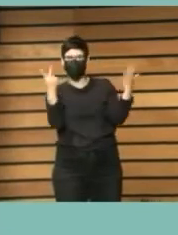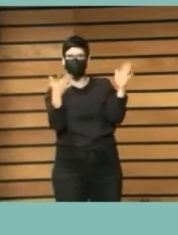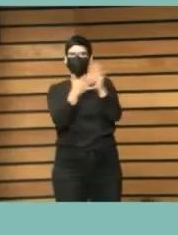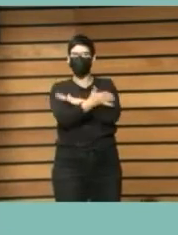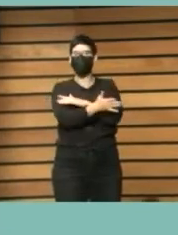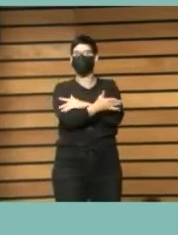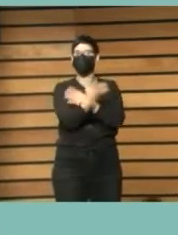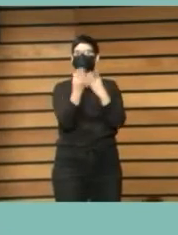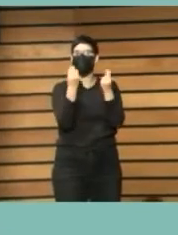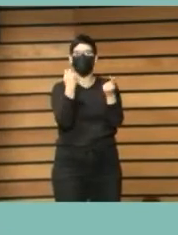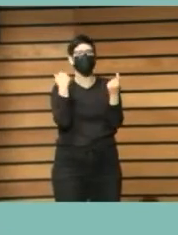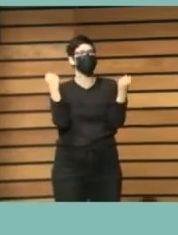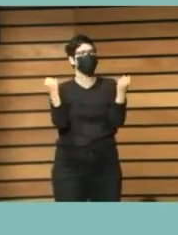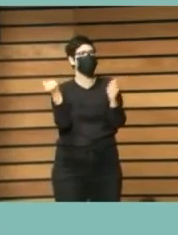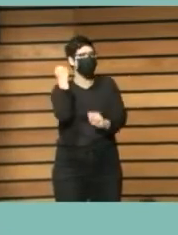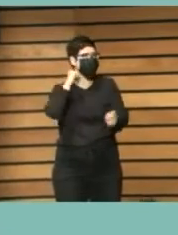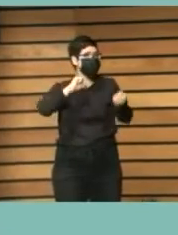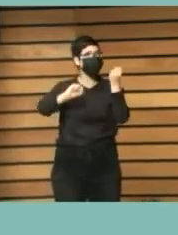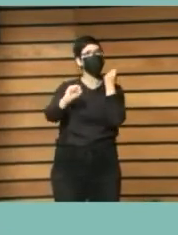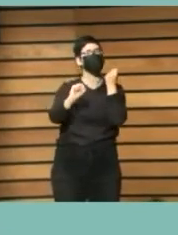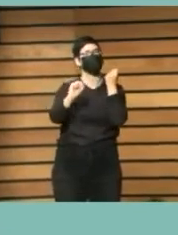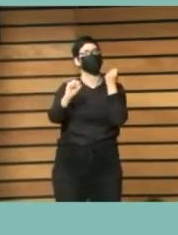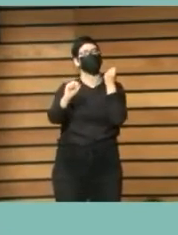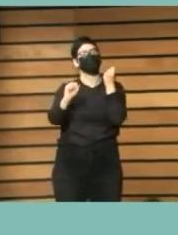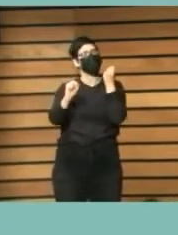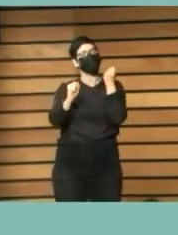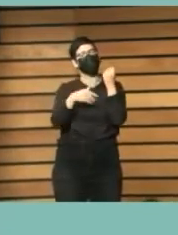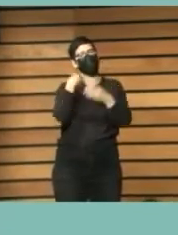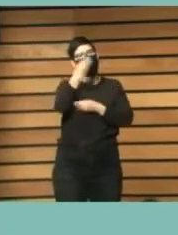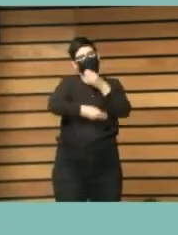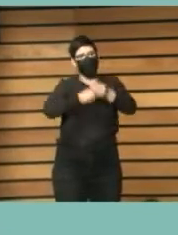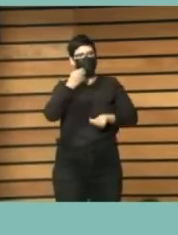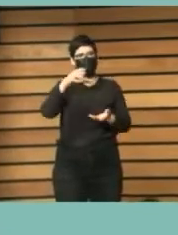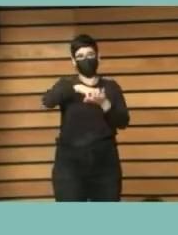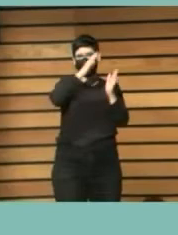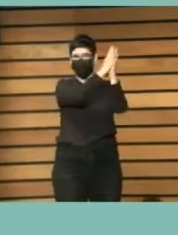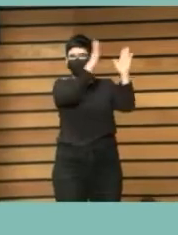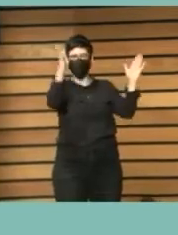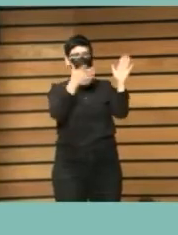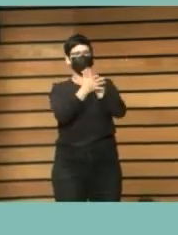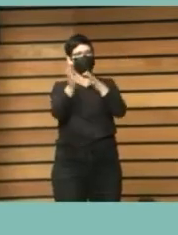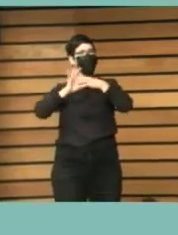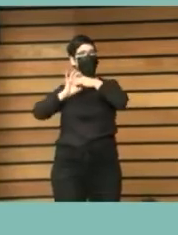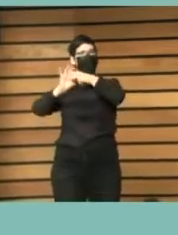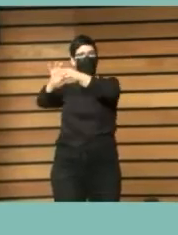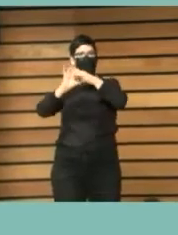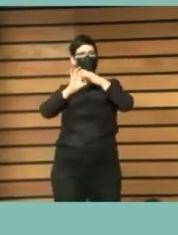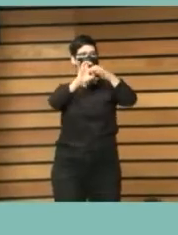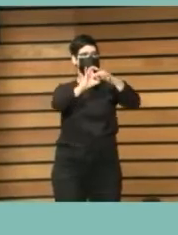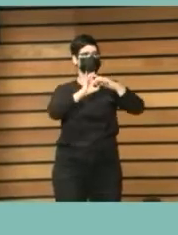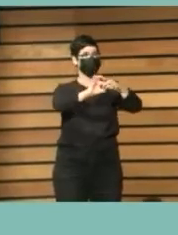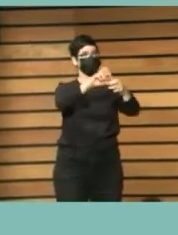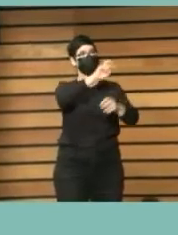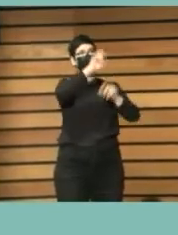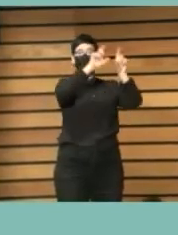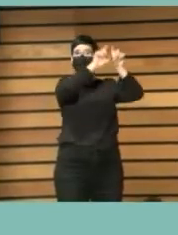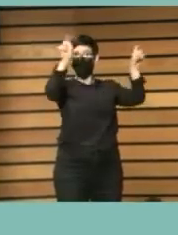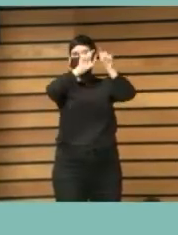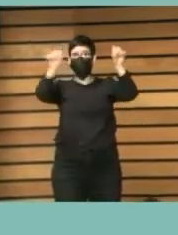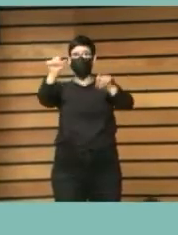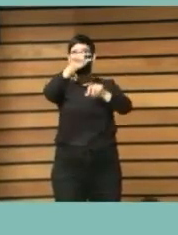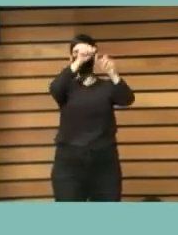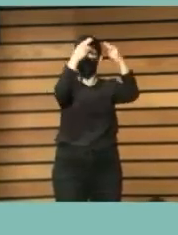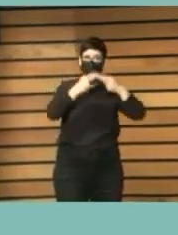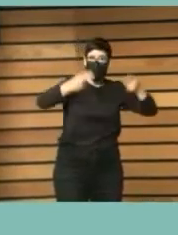que desarrolla la biblioteca de Arucas implican alianzas colaboraciones con entidades públicas y privadas como decía antes